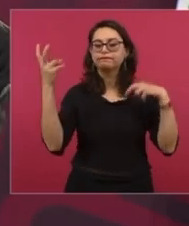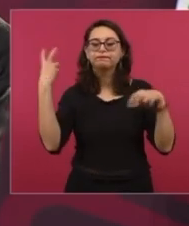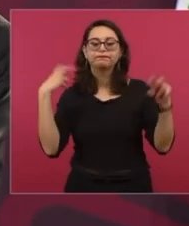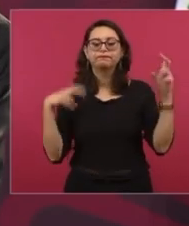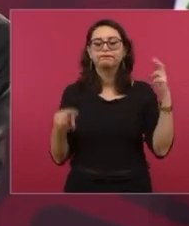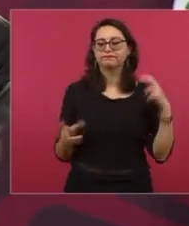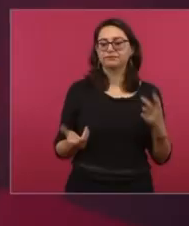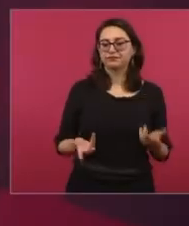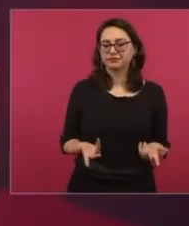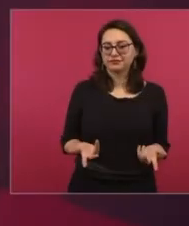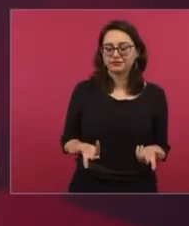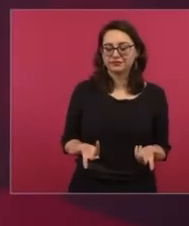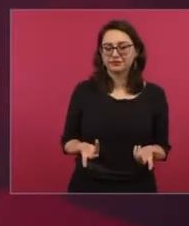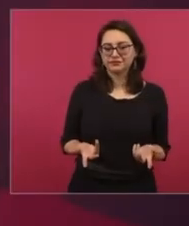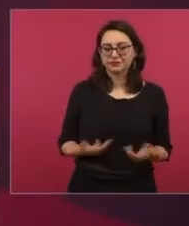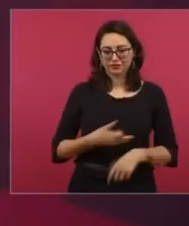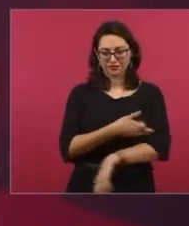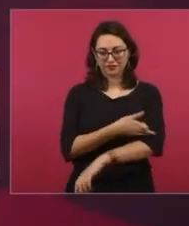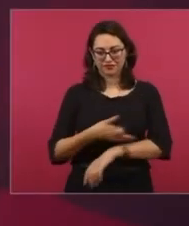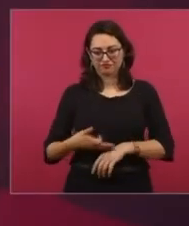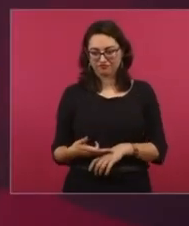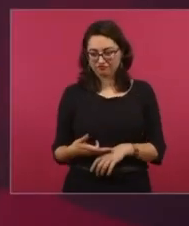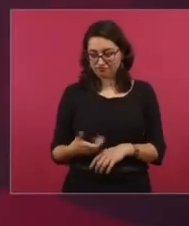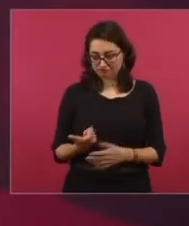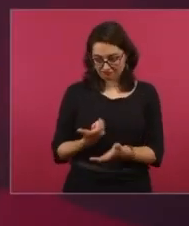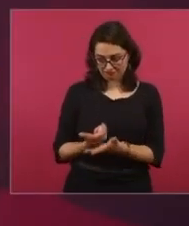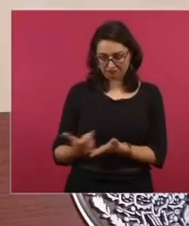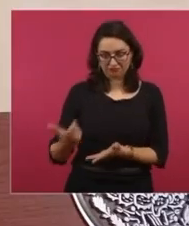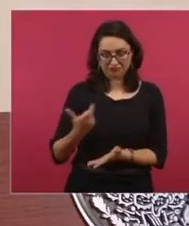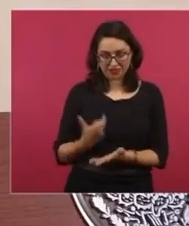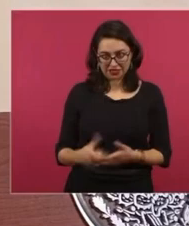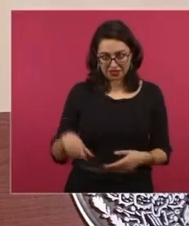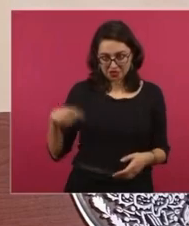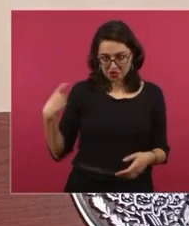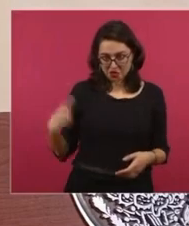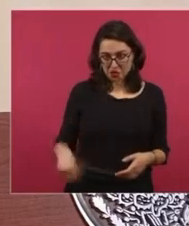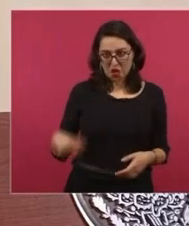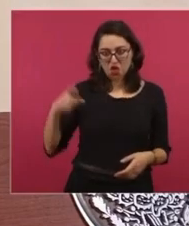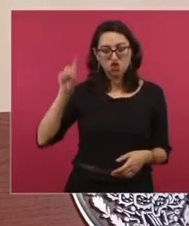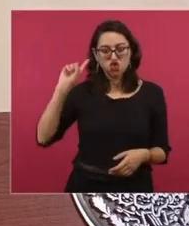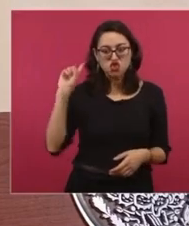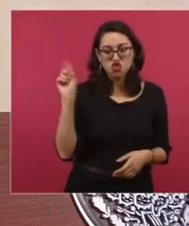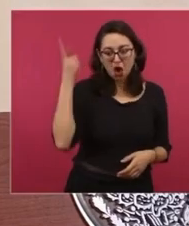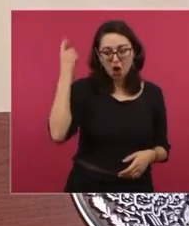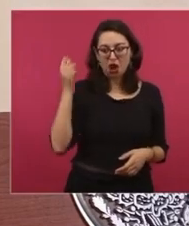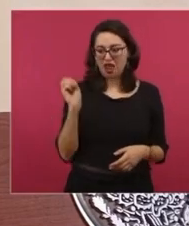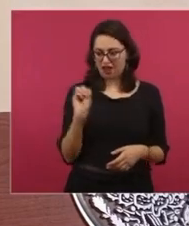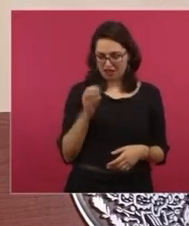sueldos en dólares, en euros,